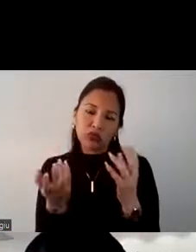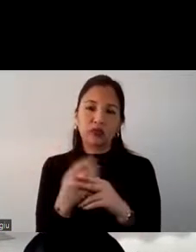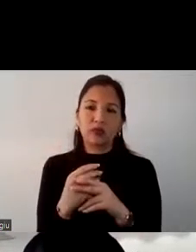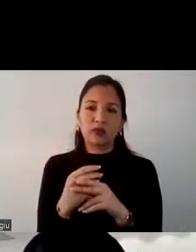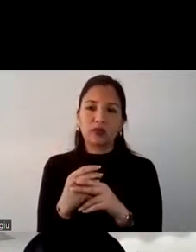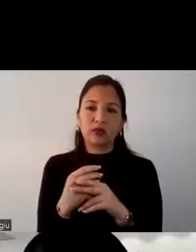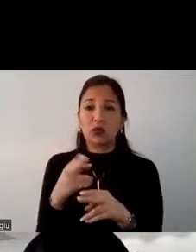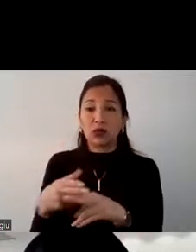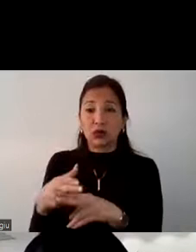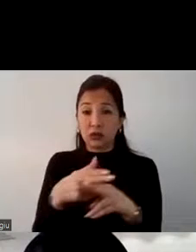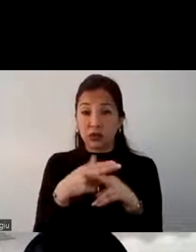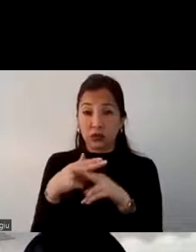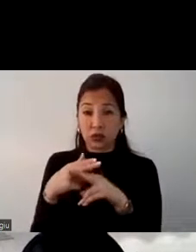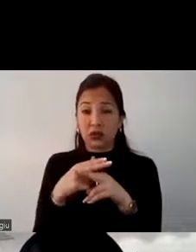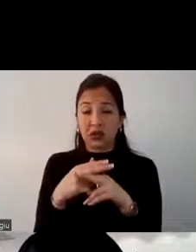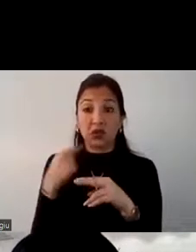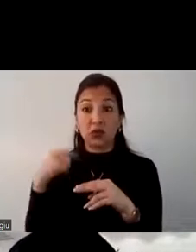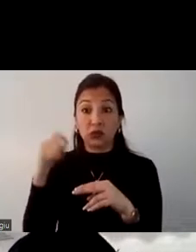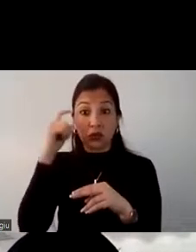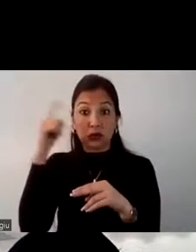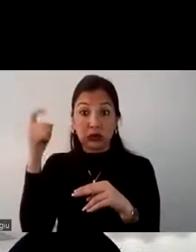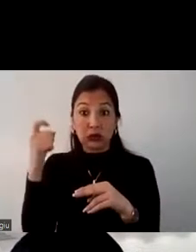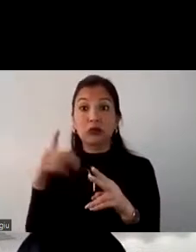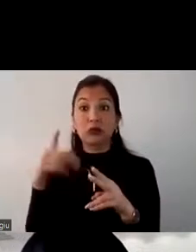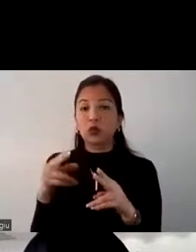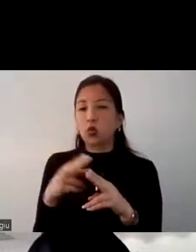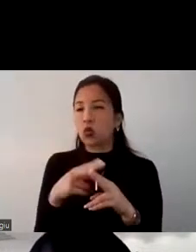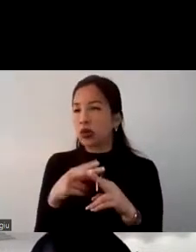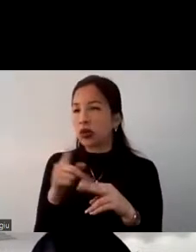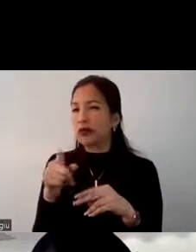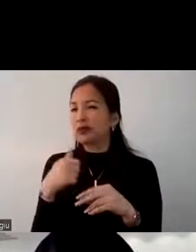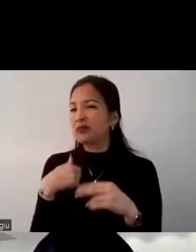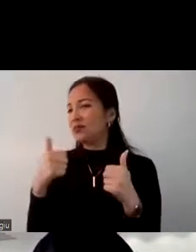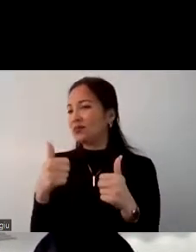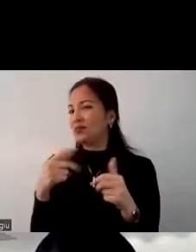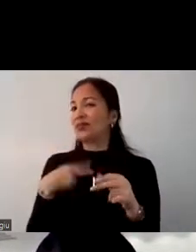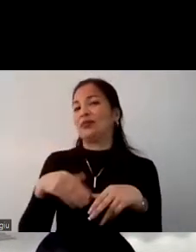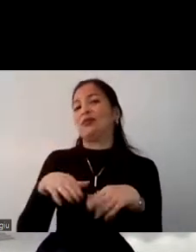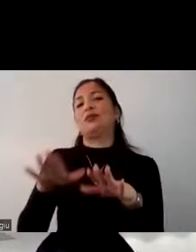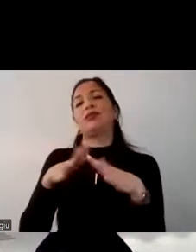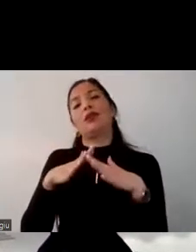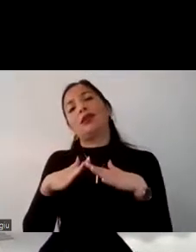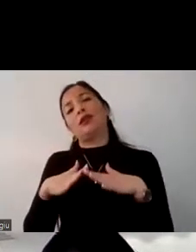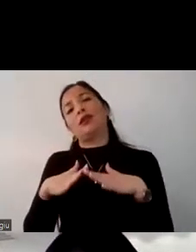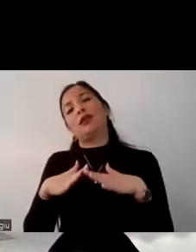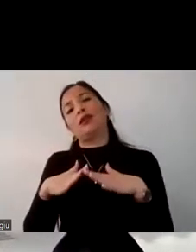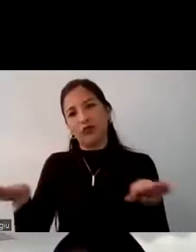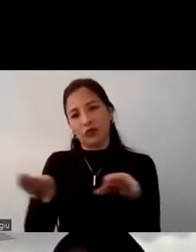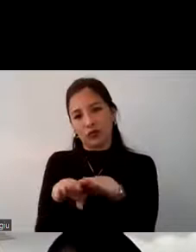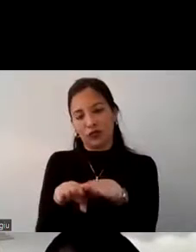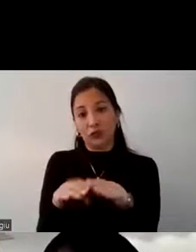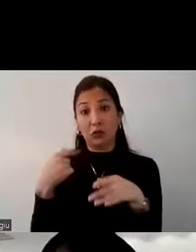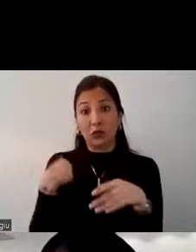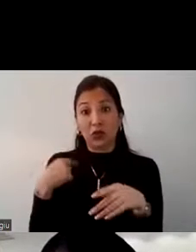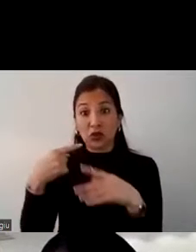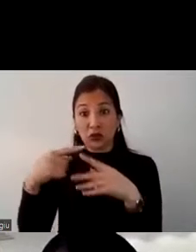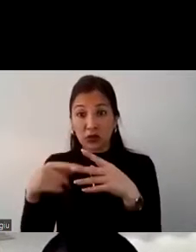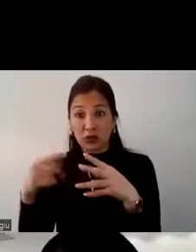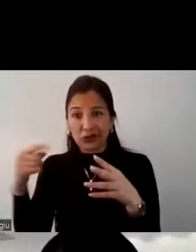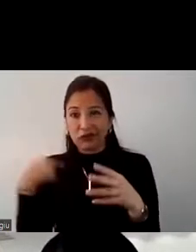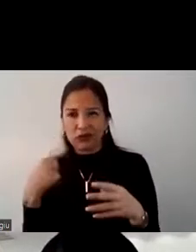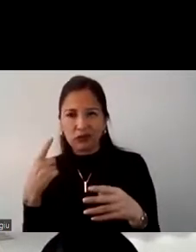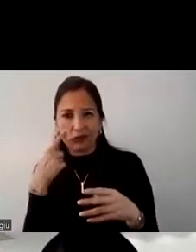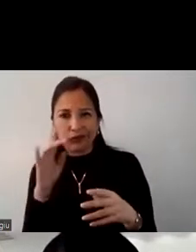respaldo de seguridad yo los conozco sé que se están cuidando entonces puedo viajar tranquilamente con ellos pero si van a viajar con una persona